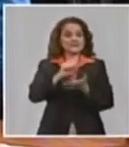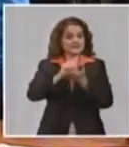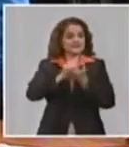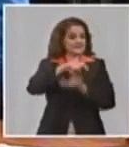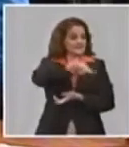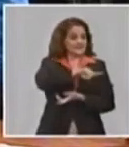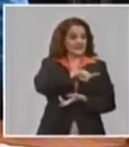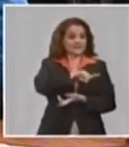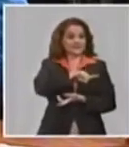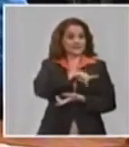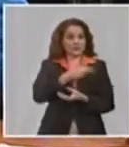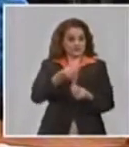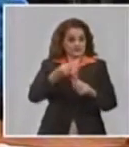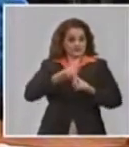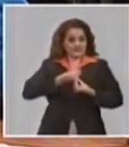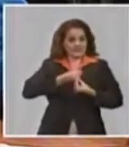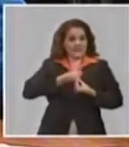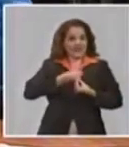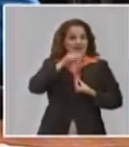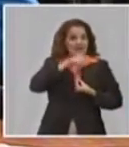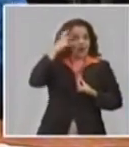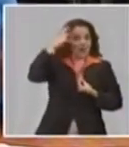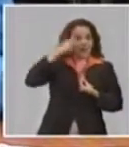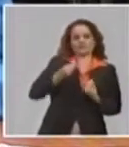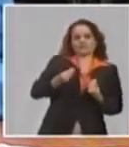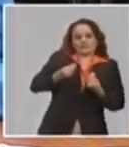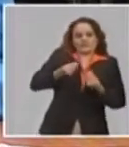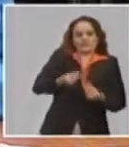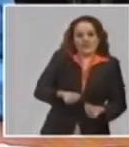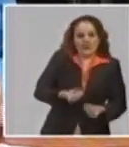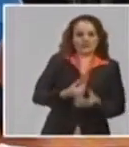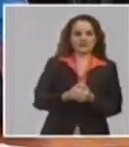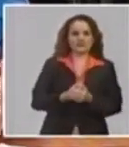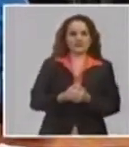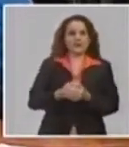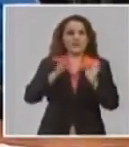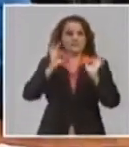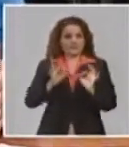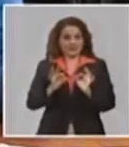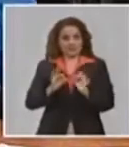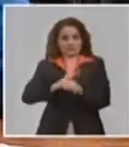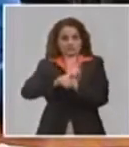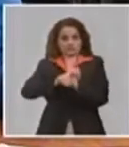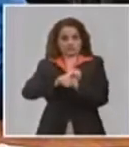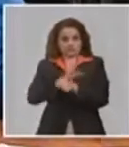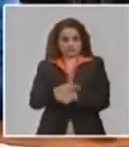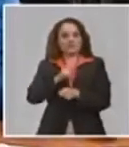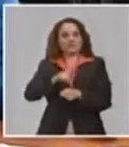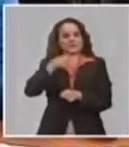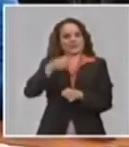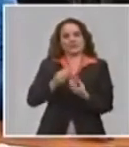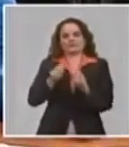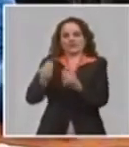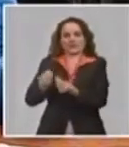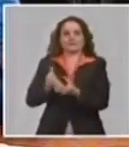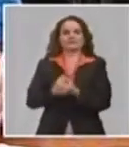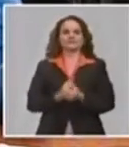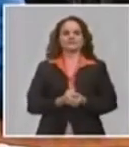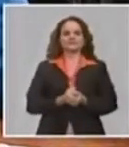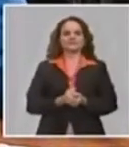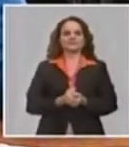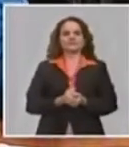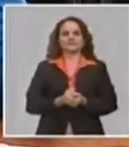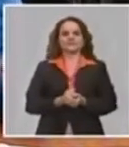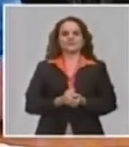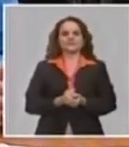salario y si es asociado a las labores de la COVID está establecido todo un sistema y todo un mecanismo inclusive